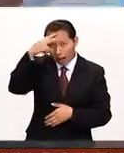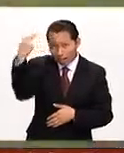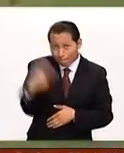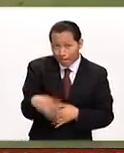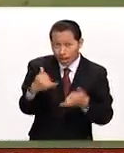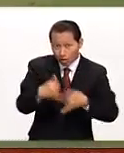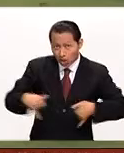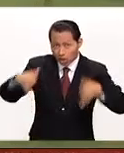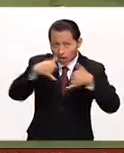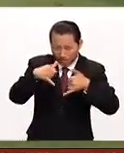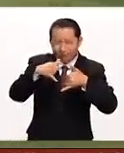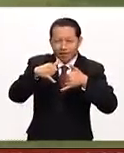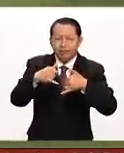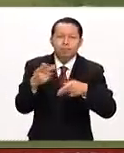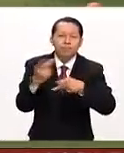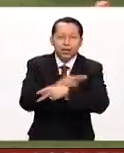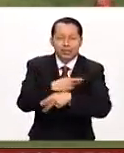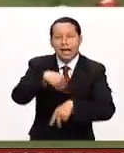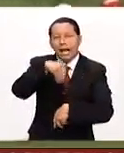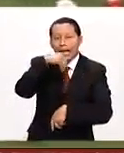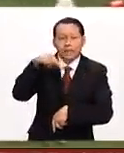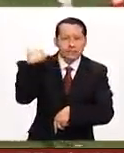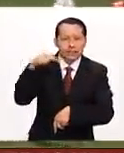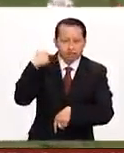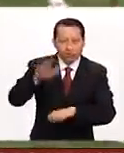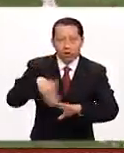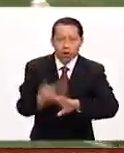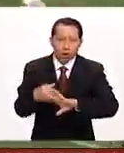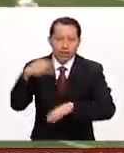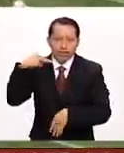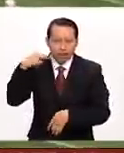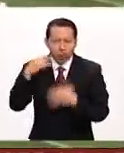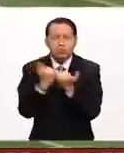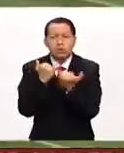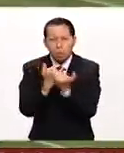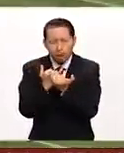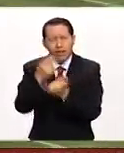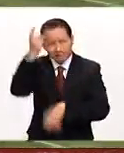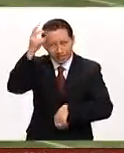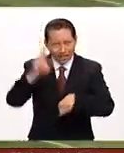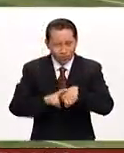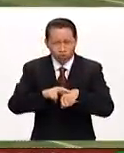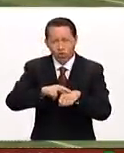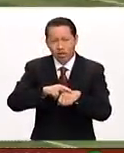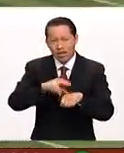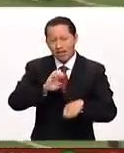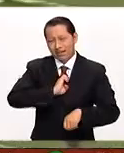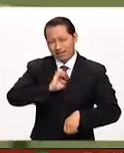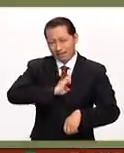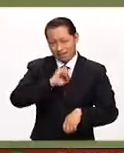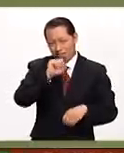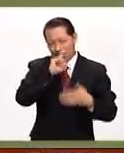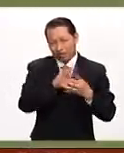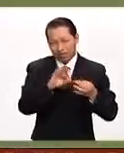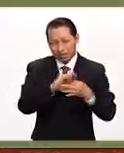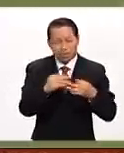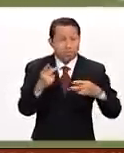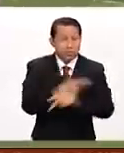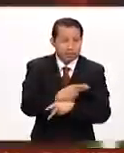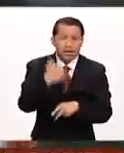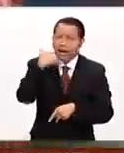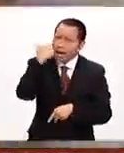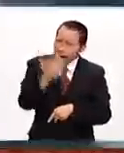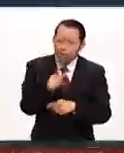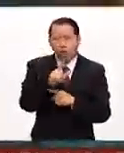por supuesto, de las Chivas contra el Veracruz, las Chivas ya lo había dicho su director técnico Matías Almeida, vamos a buscar el pase a la Libertadores,